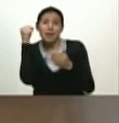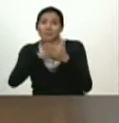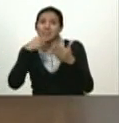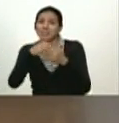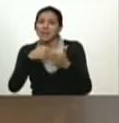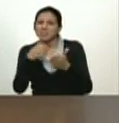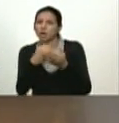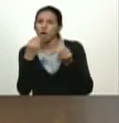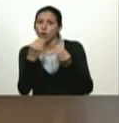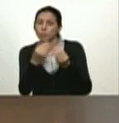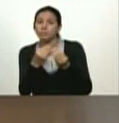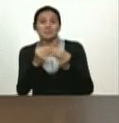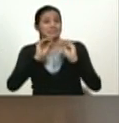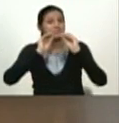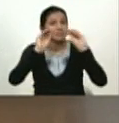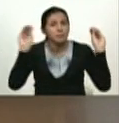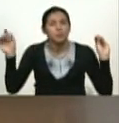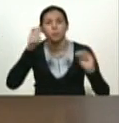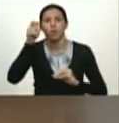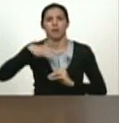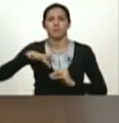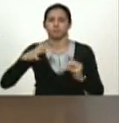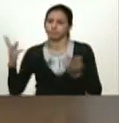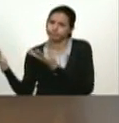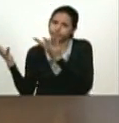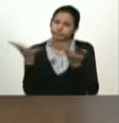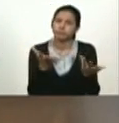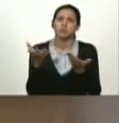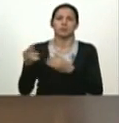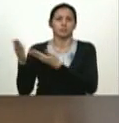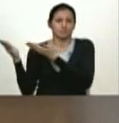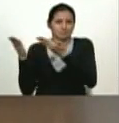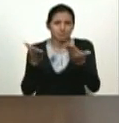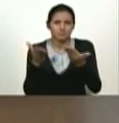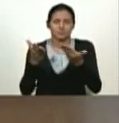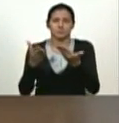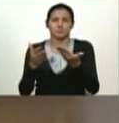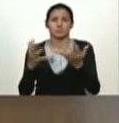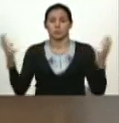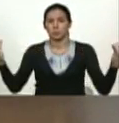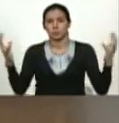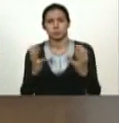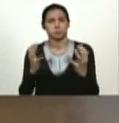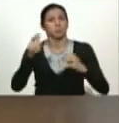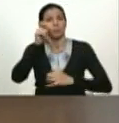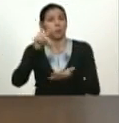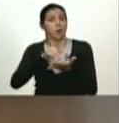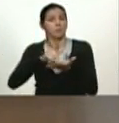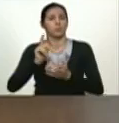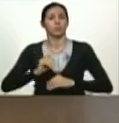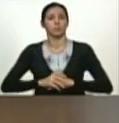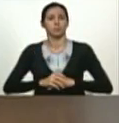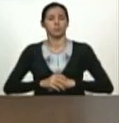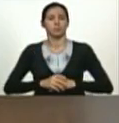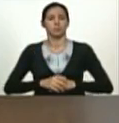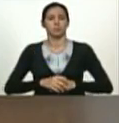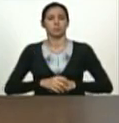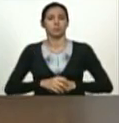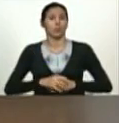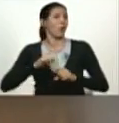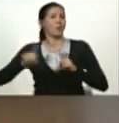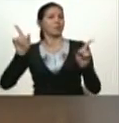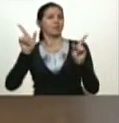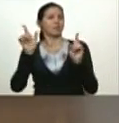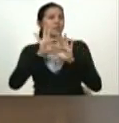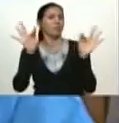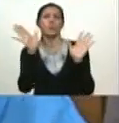pueblo convocado invocado y participando no hay otra forma no